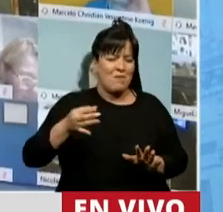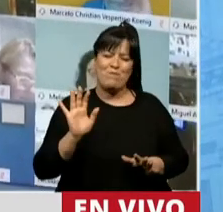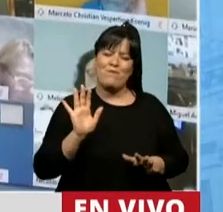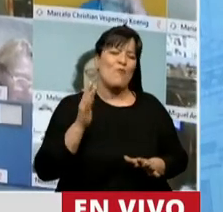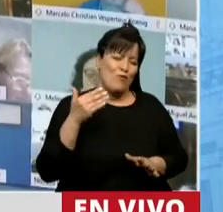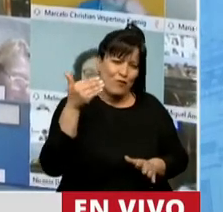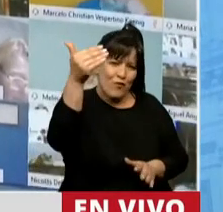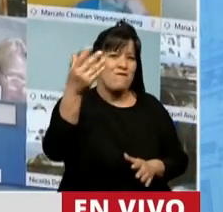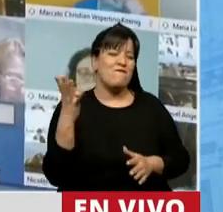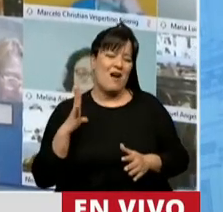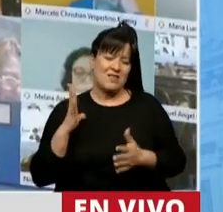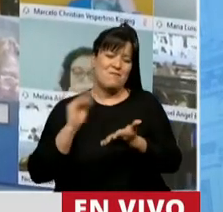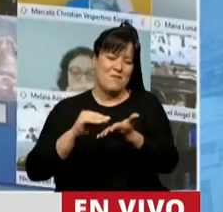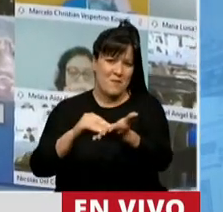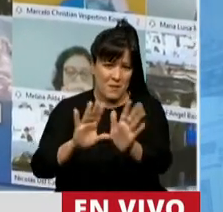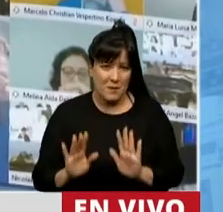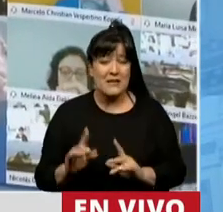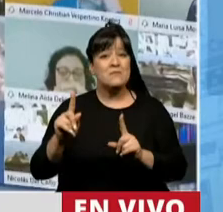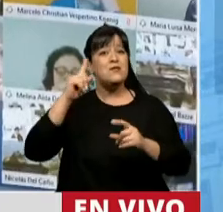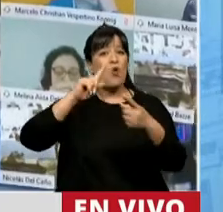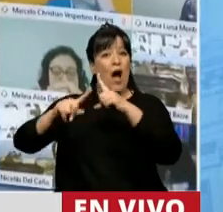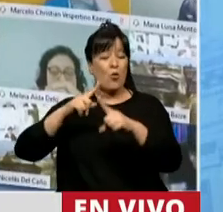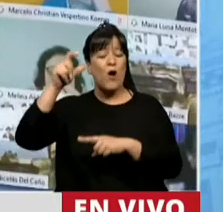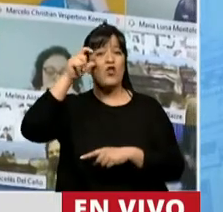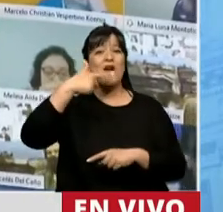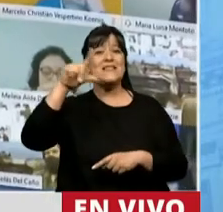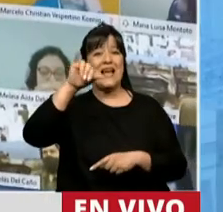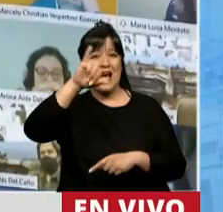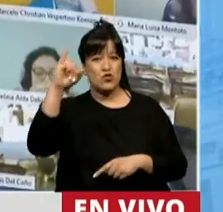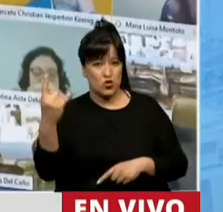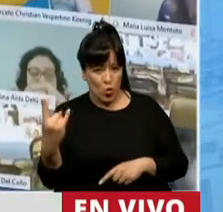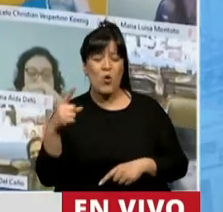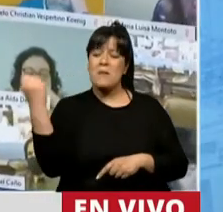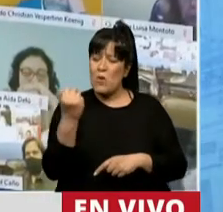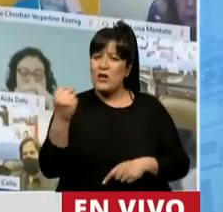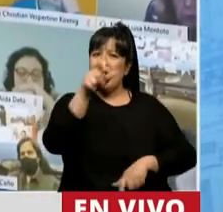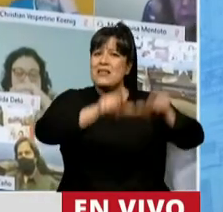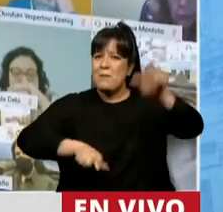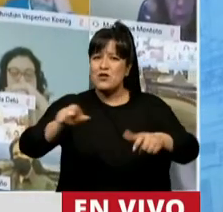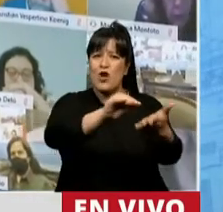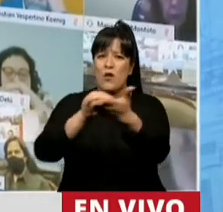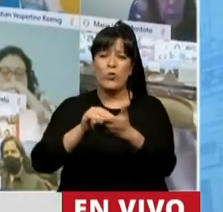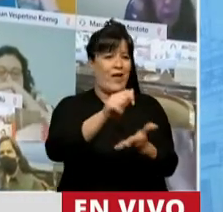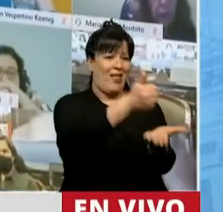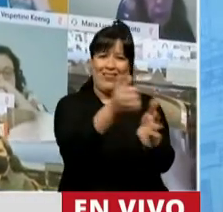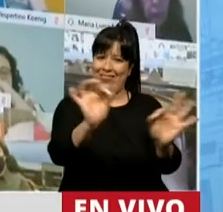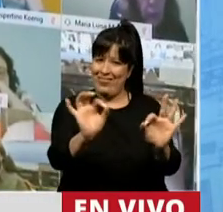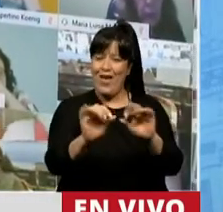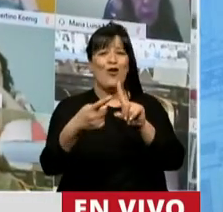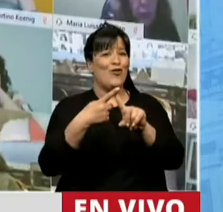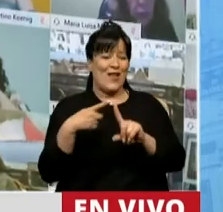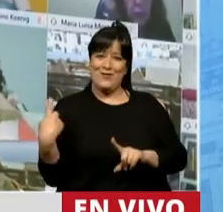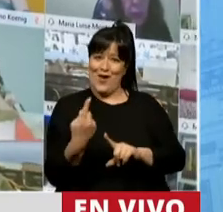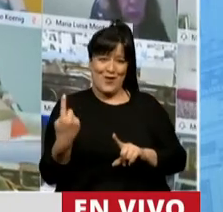Escazú, como bien se dijo acá, y se remarca, y es importante que lo sepan aquellos diputados que no tuvieron el contacto que